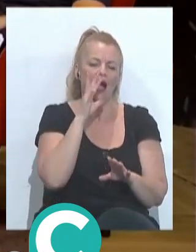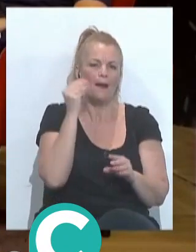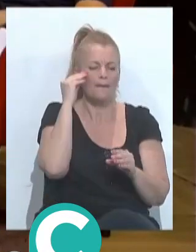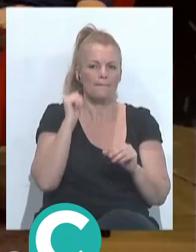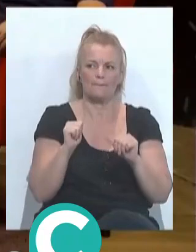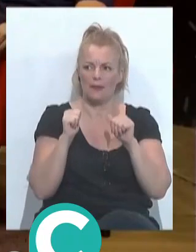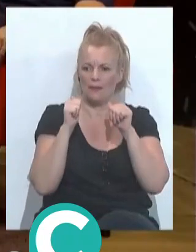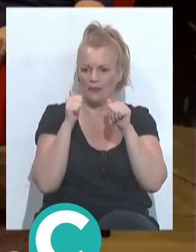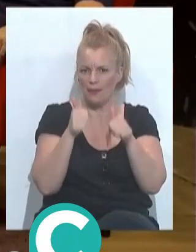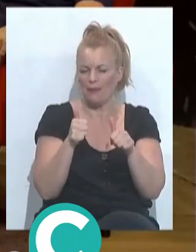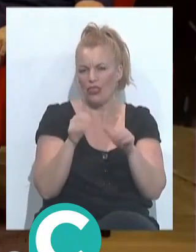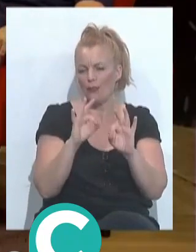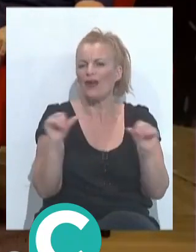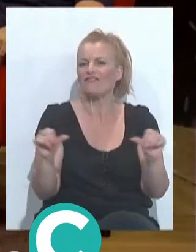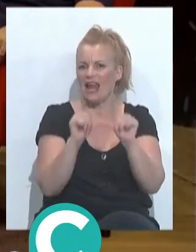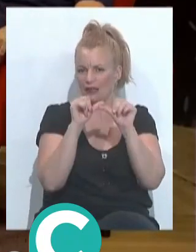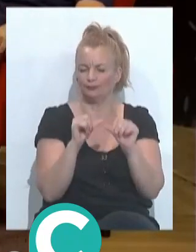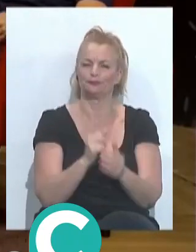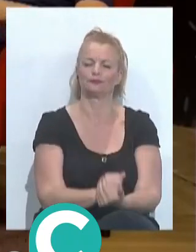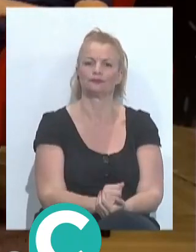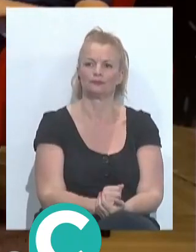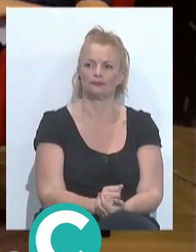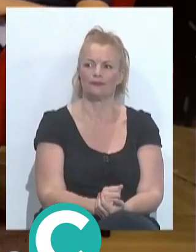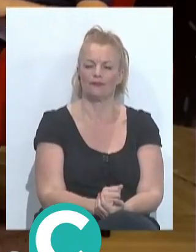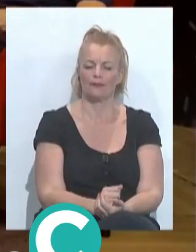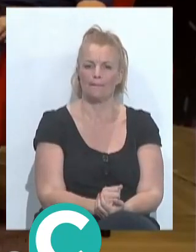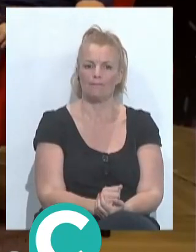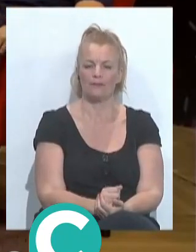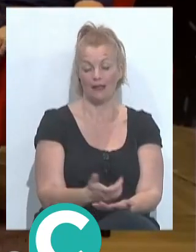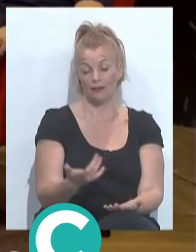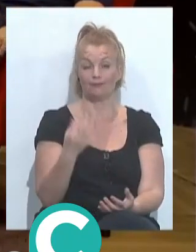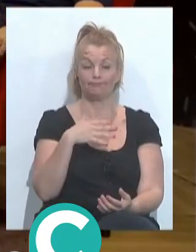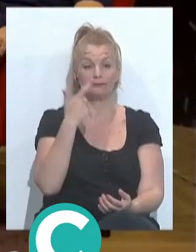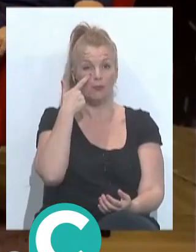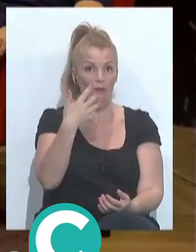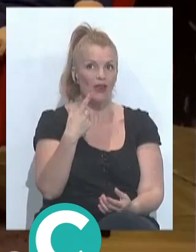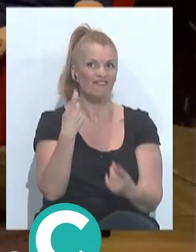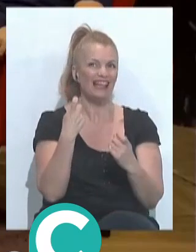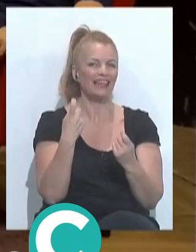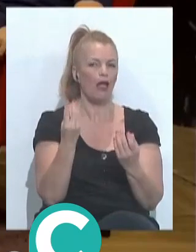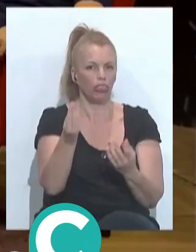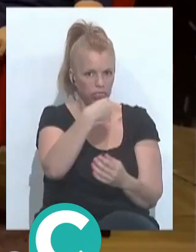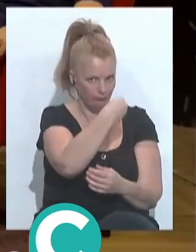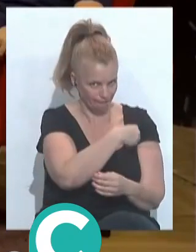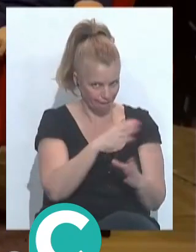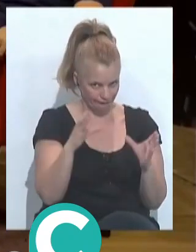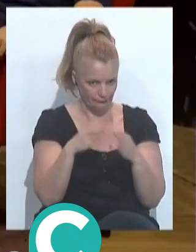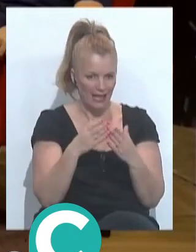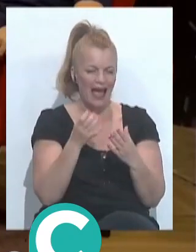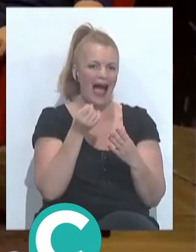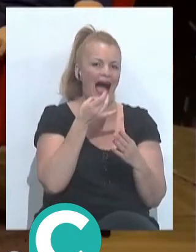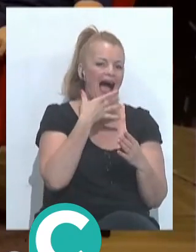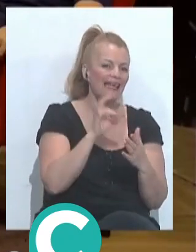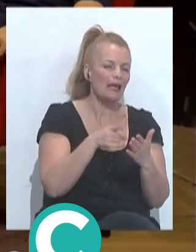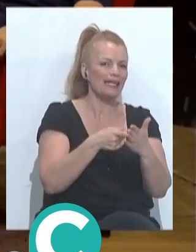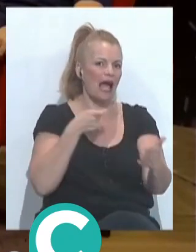empiezo casi por el final. Hombre, la verdad que creo que ha sido algo vos populino que han faltado agrupaciones a quien quita o a quien